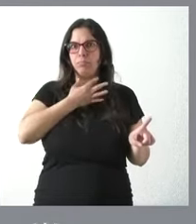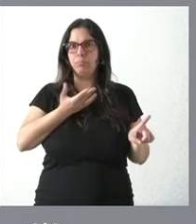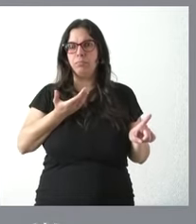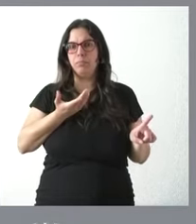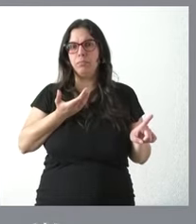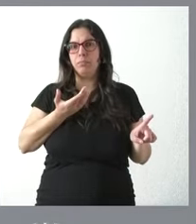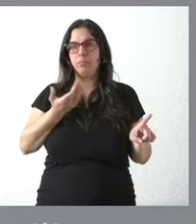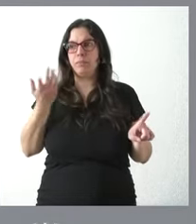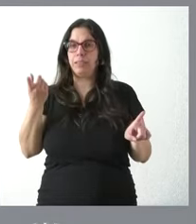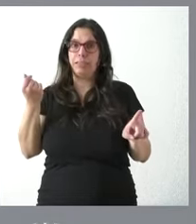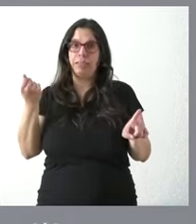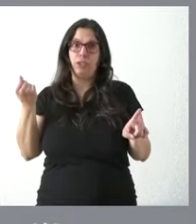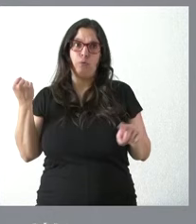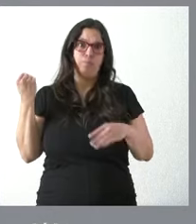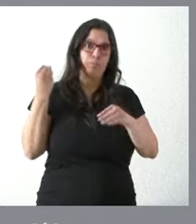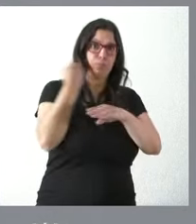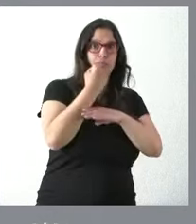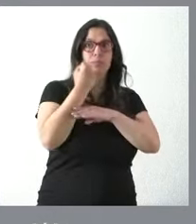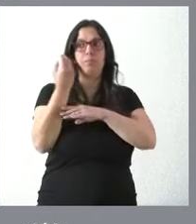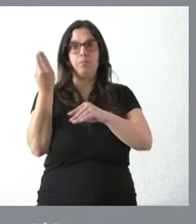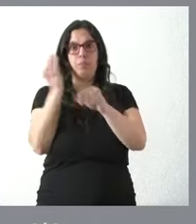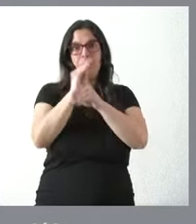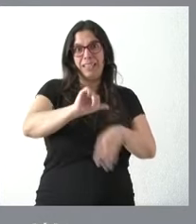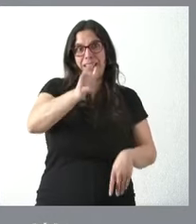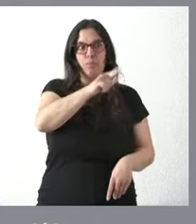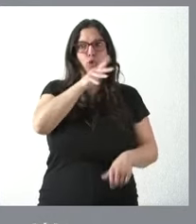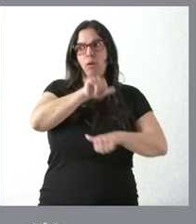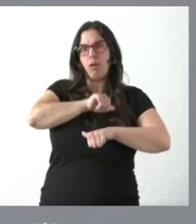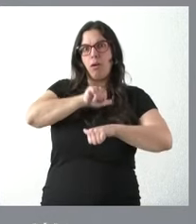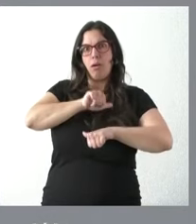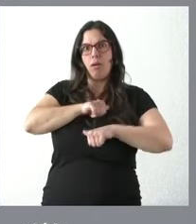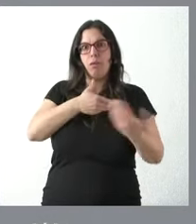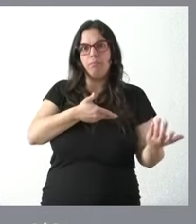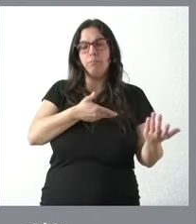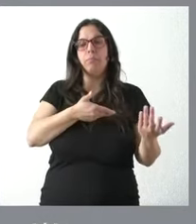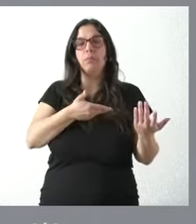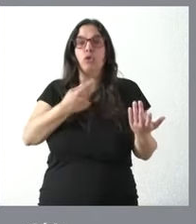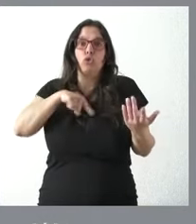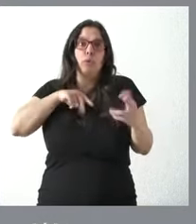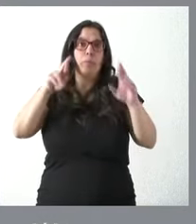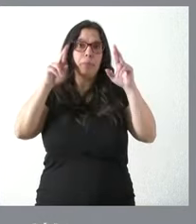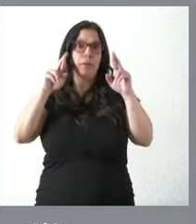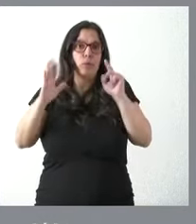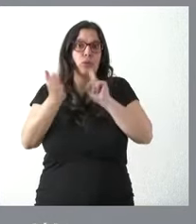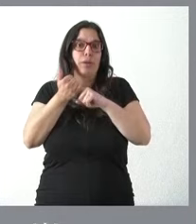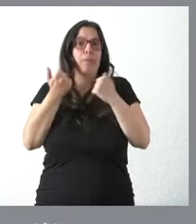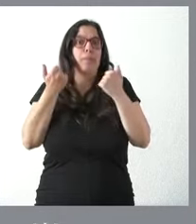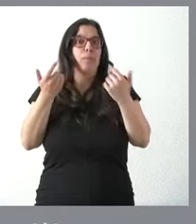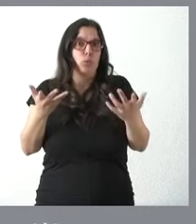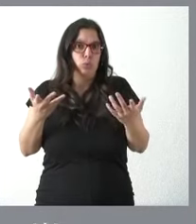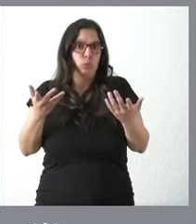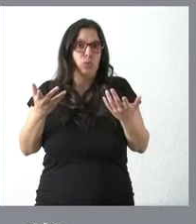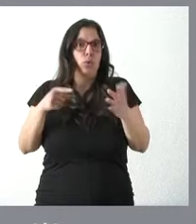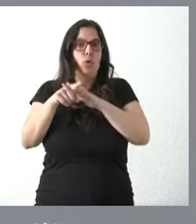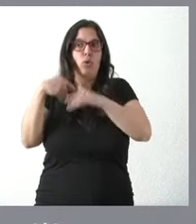apoyo que se está esperando y nuestro deseo es que se alcance cuanto antes esa